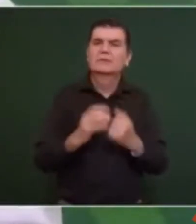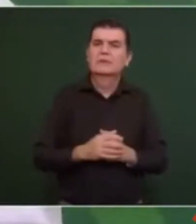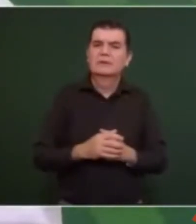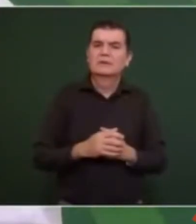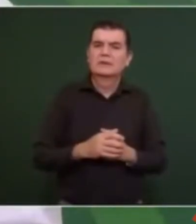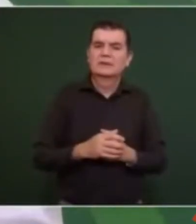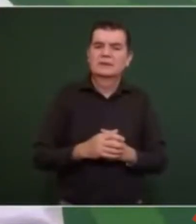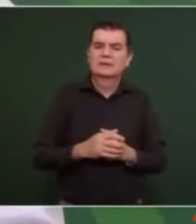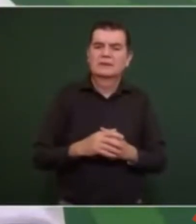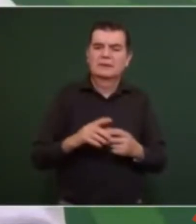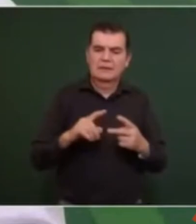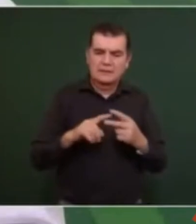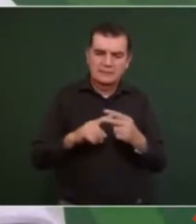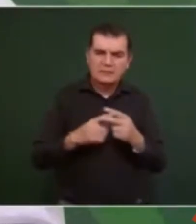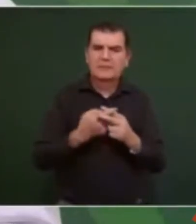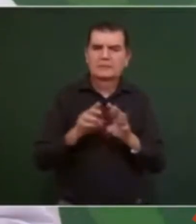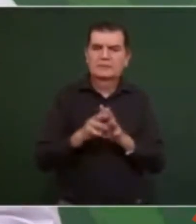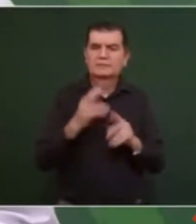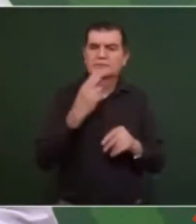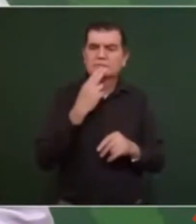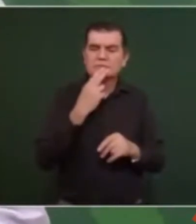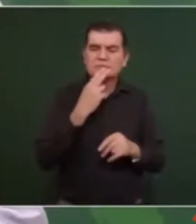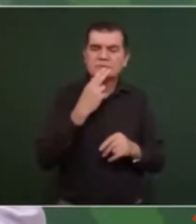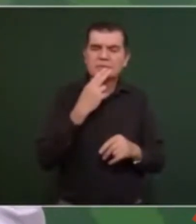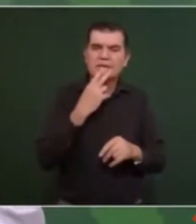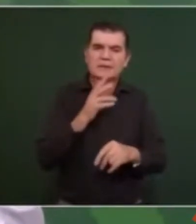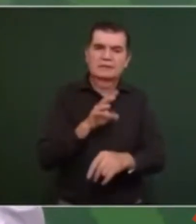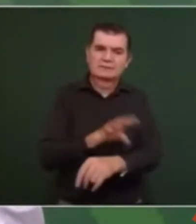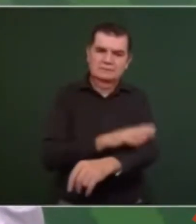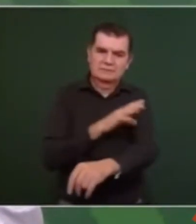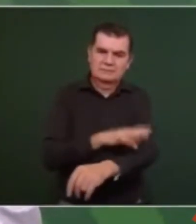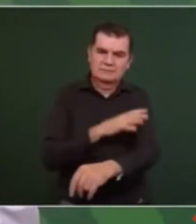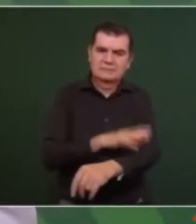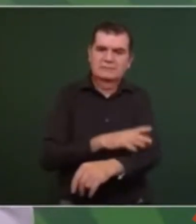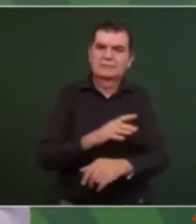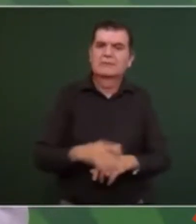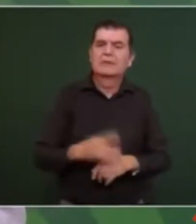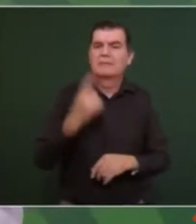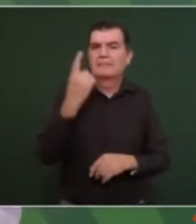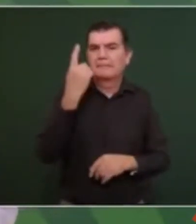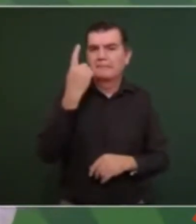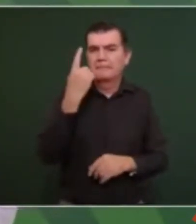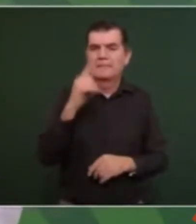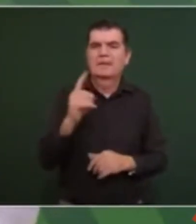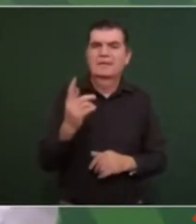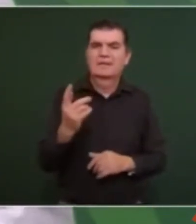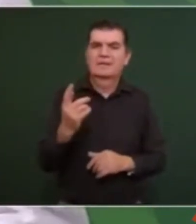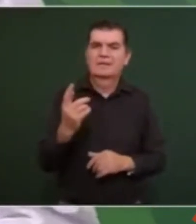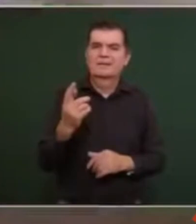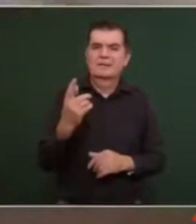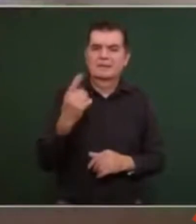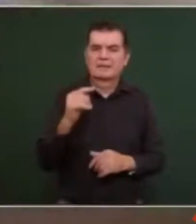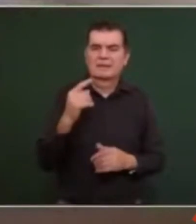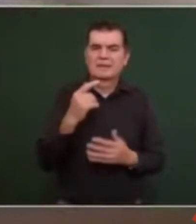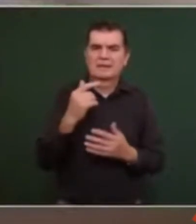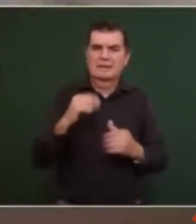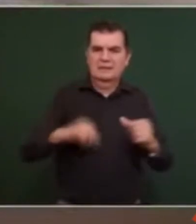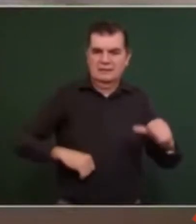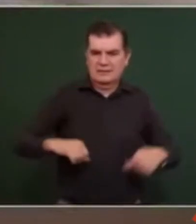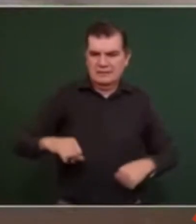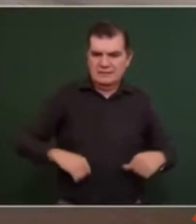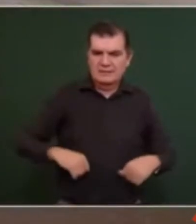a utilizarse en la energía eléctrica para las actividades